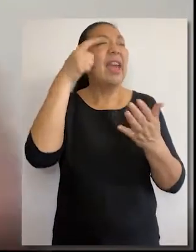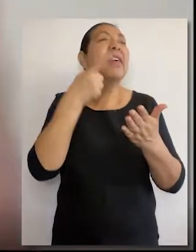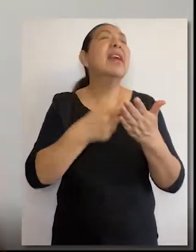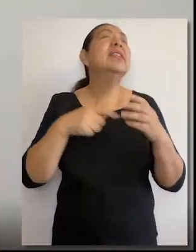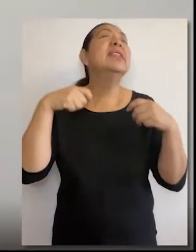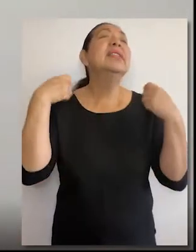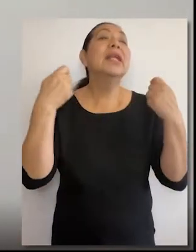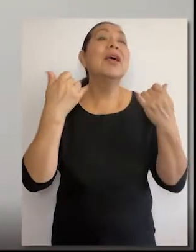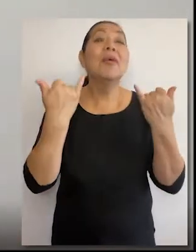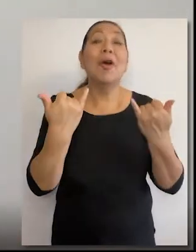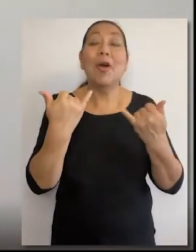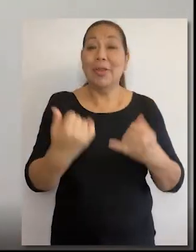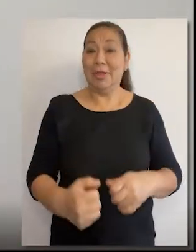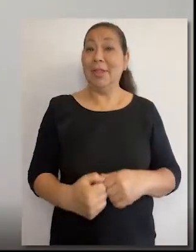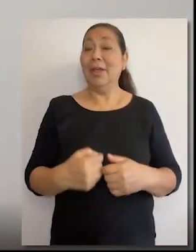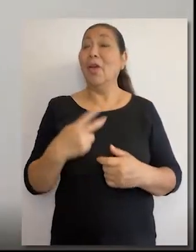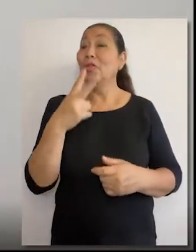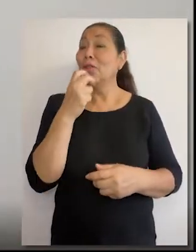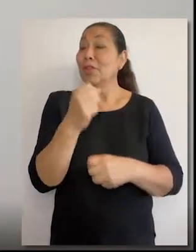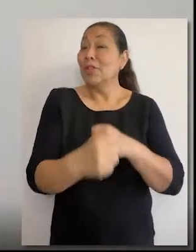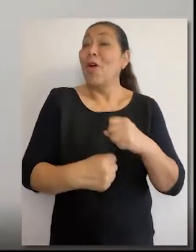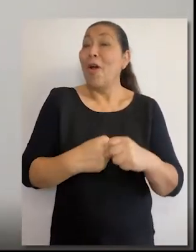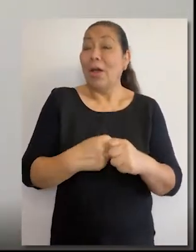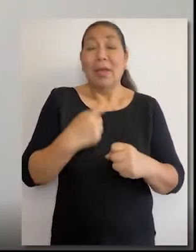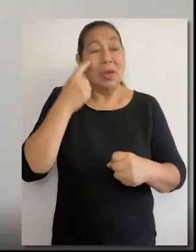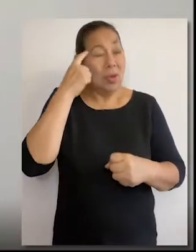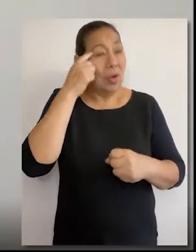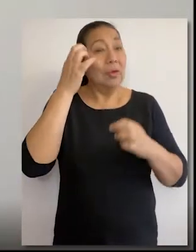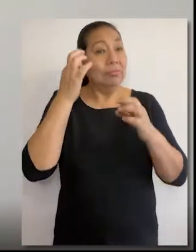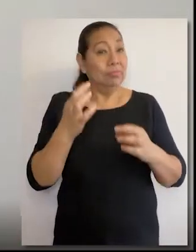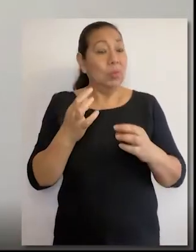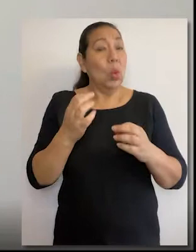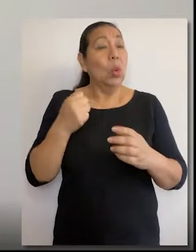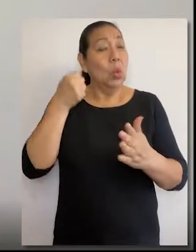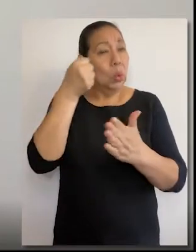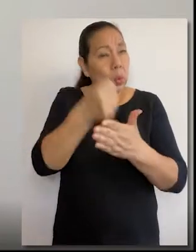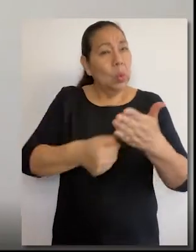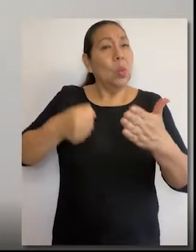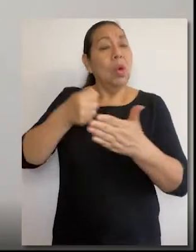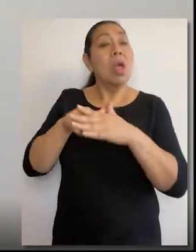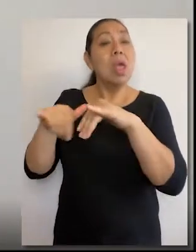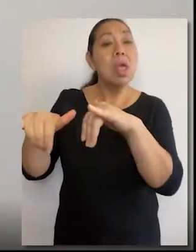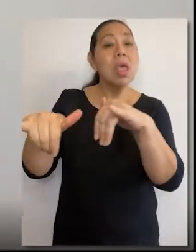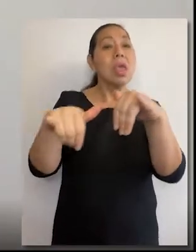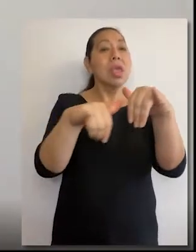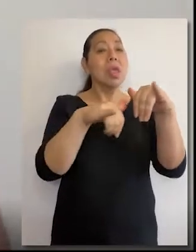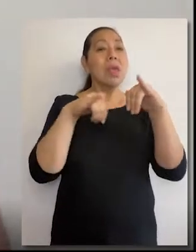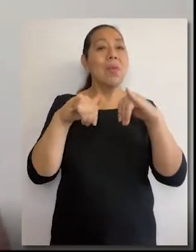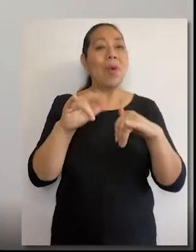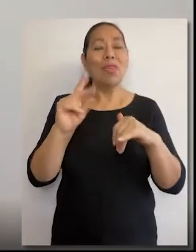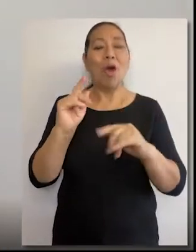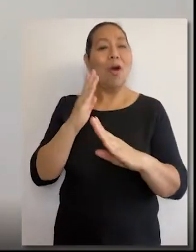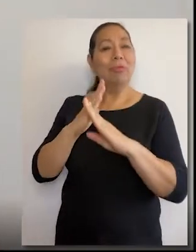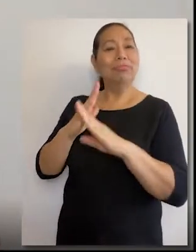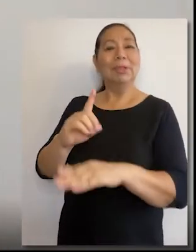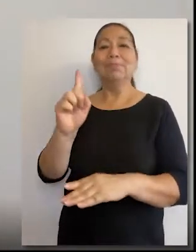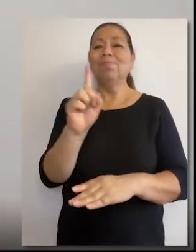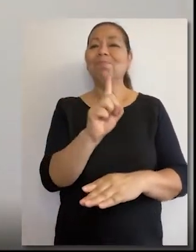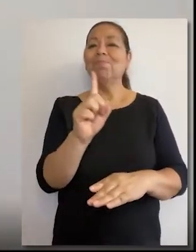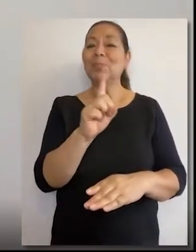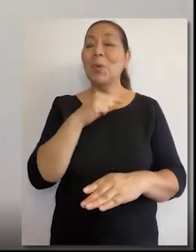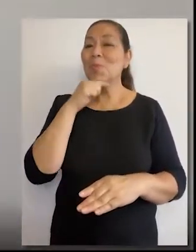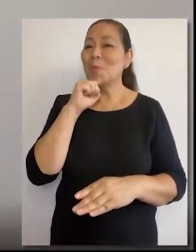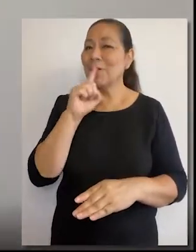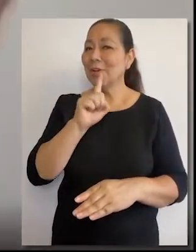conmemora ahora en estos 200 años. Yo creo que se conmemora una lucha por la igualdad, por la no discriminación